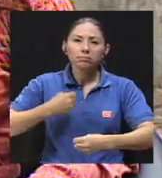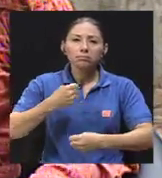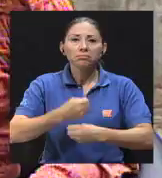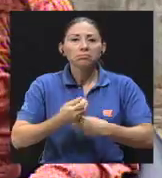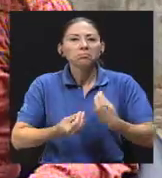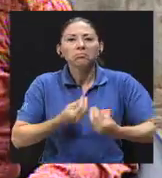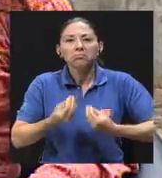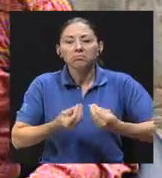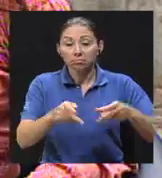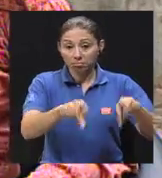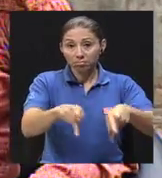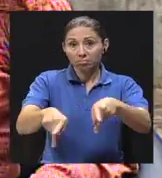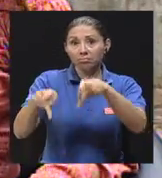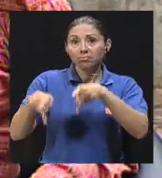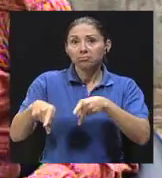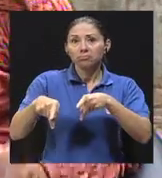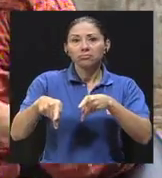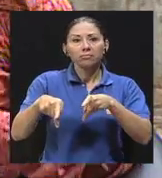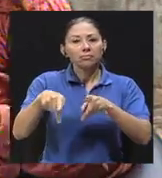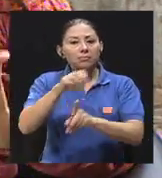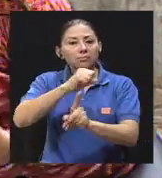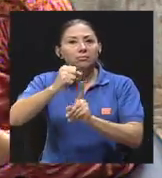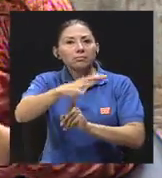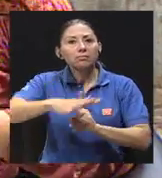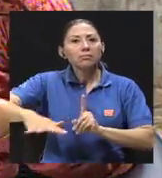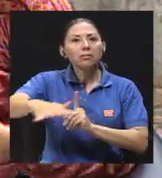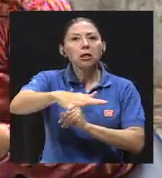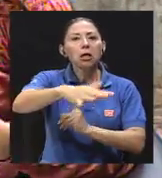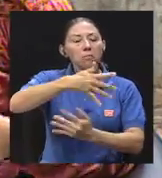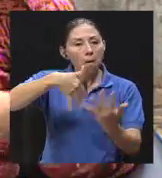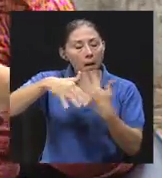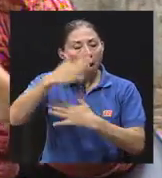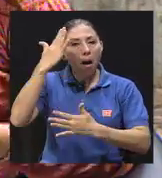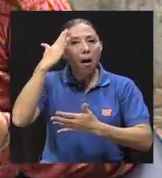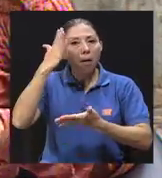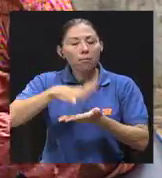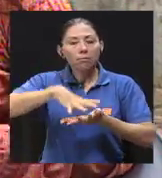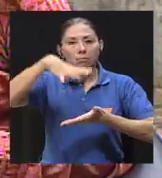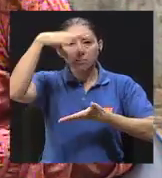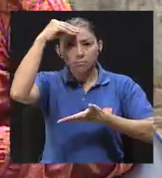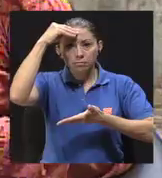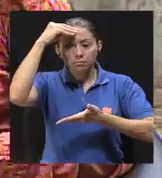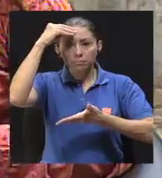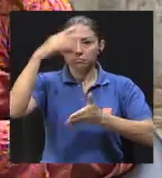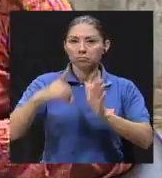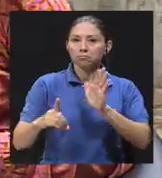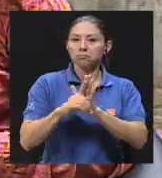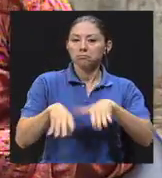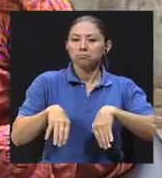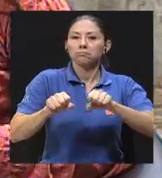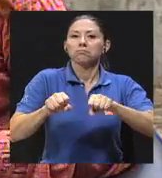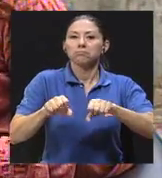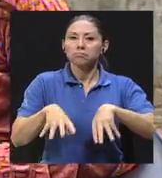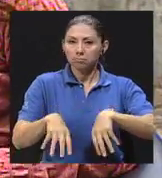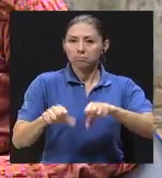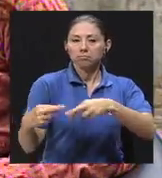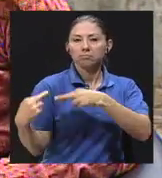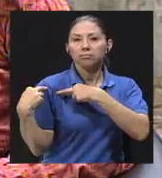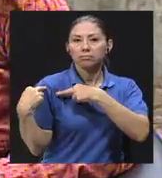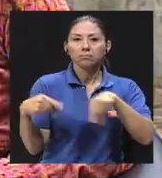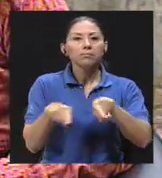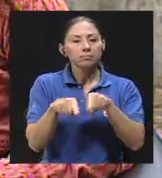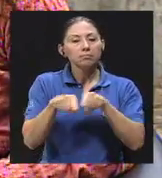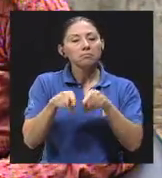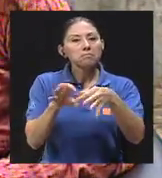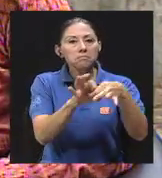hemos aprendido en sociedad a cómo debemos de vivir nuestros derechos, nuestras obligaciones también. Y así como también nuestras relaciones,